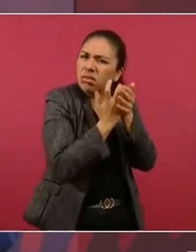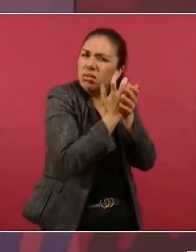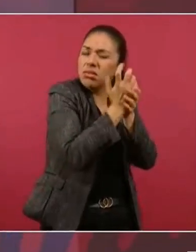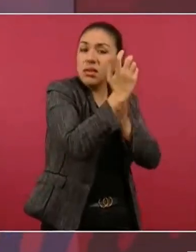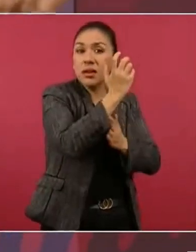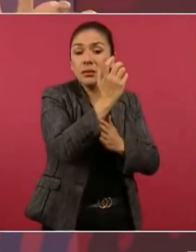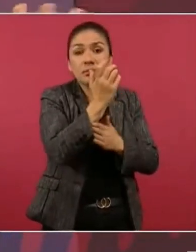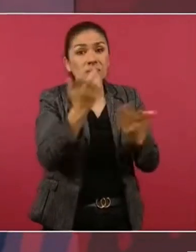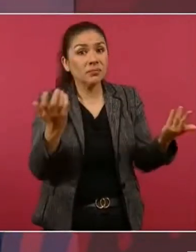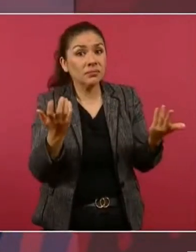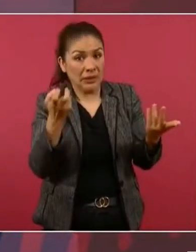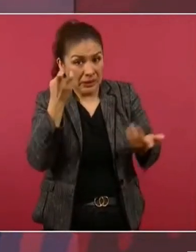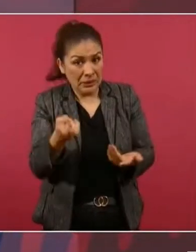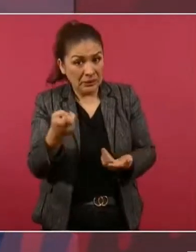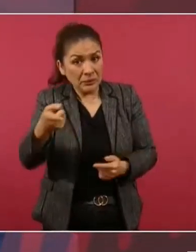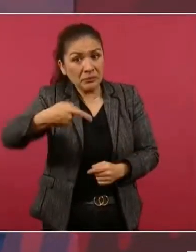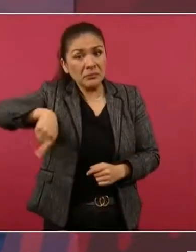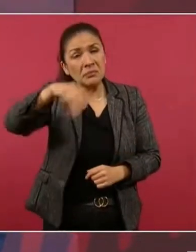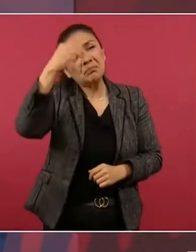Porque eso se olvida, pues.